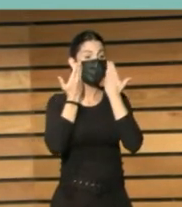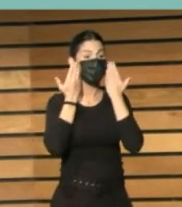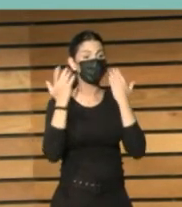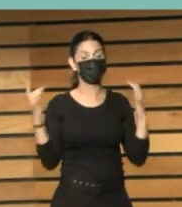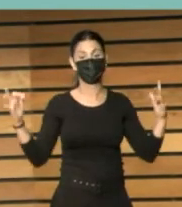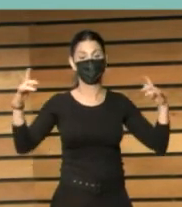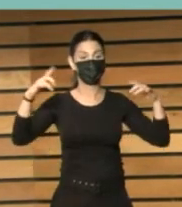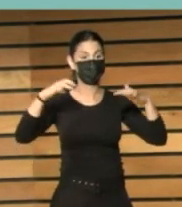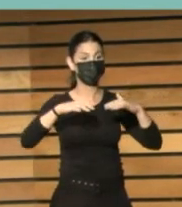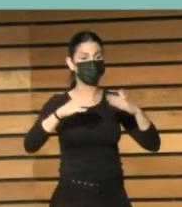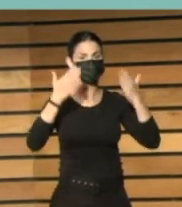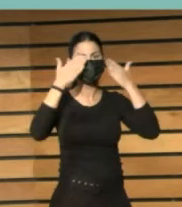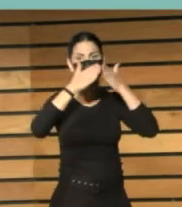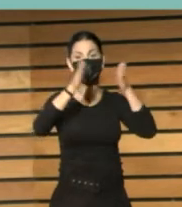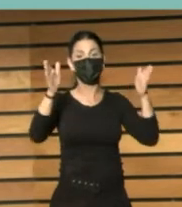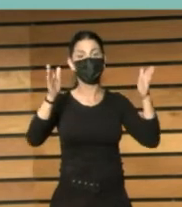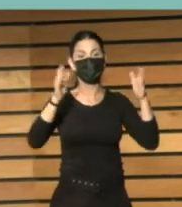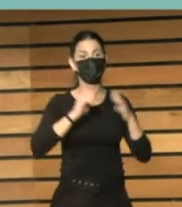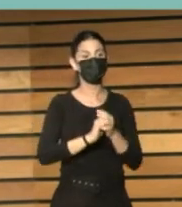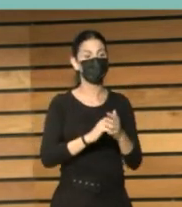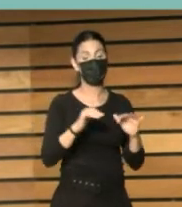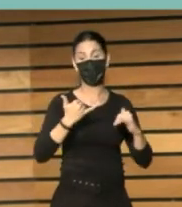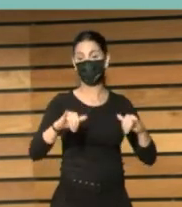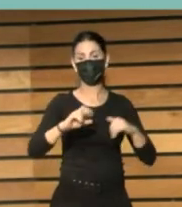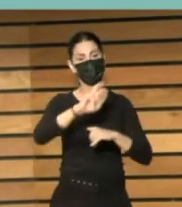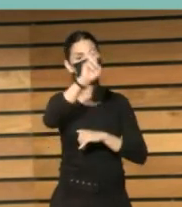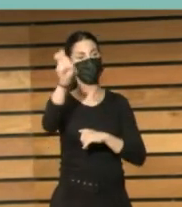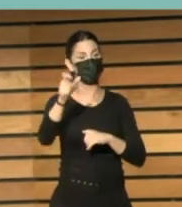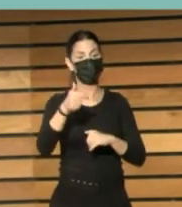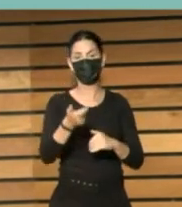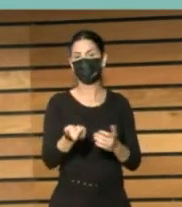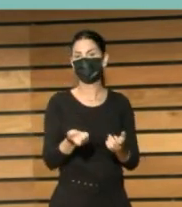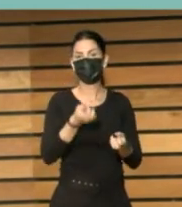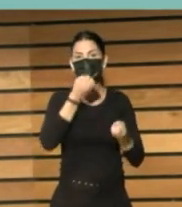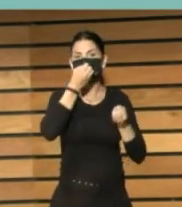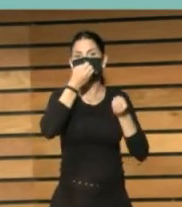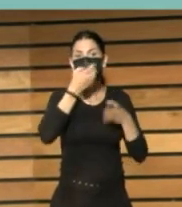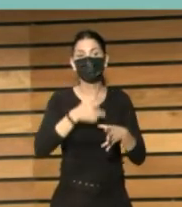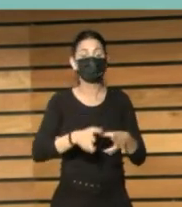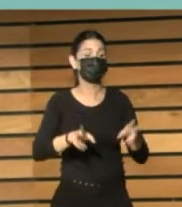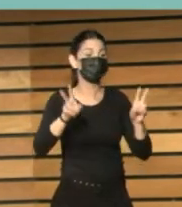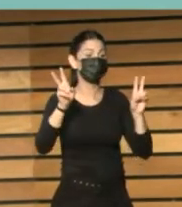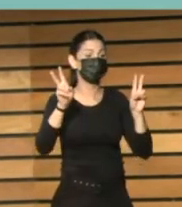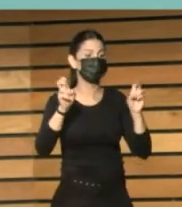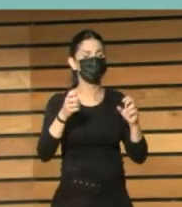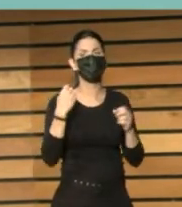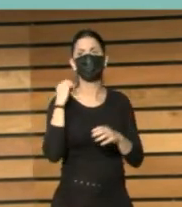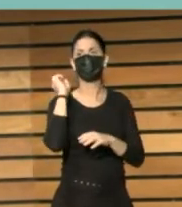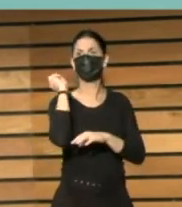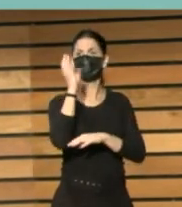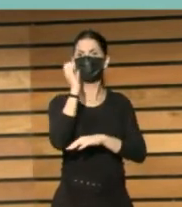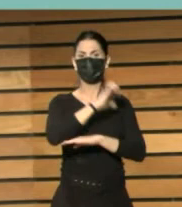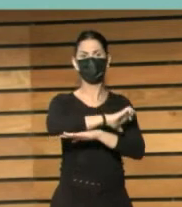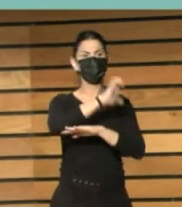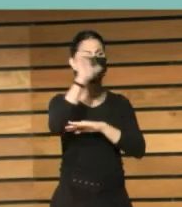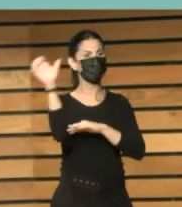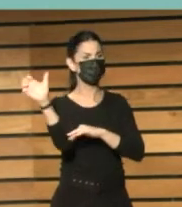abierto a otros eventos. Esto para mí es muy enriquecedor. En Burgos se acogió una conferencia europeana.